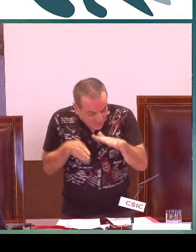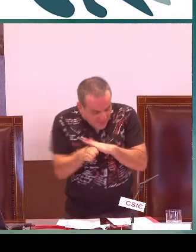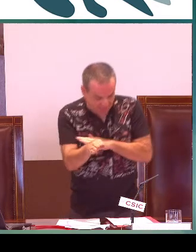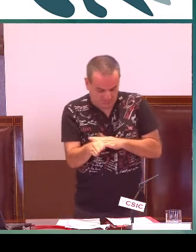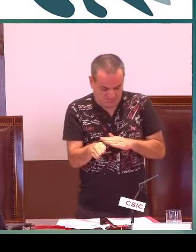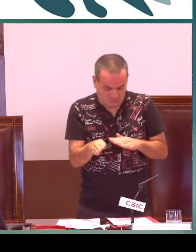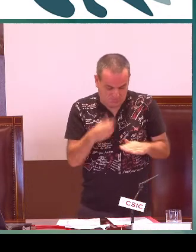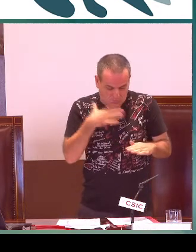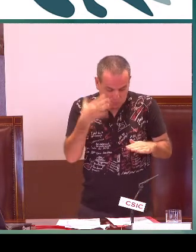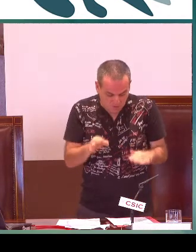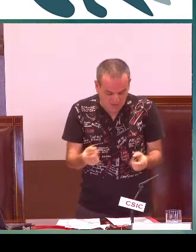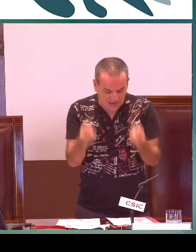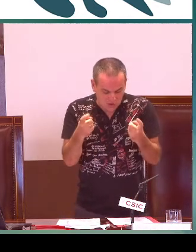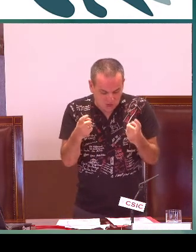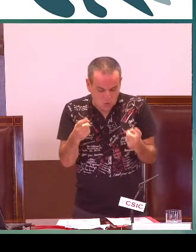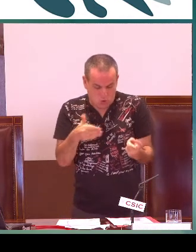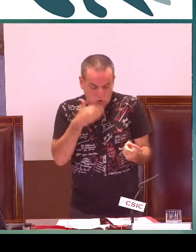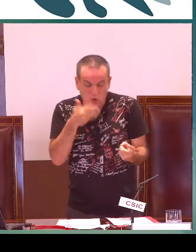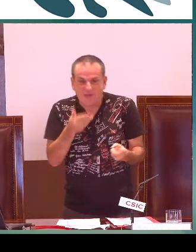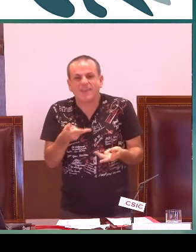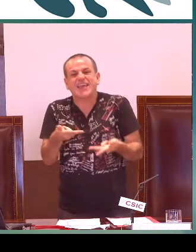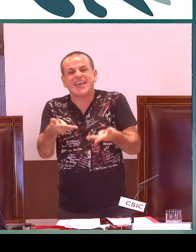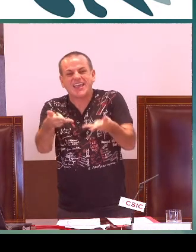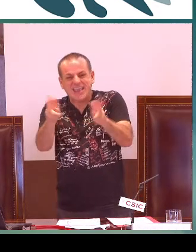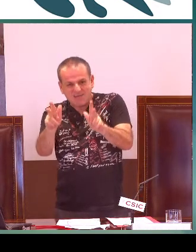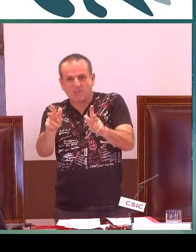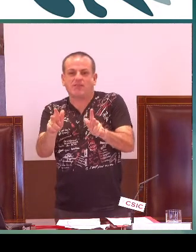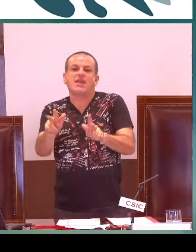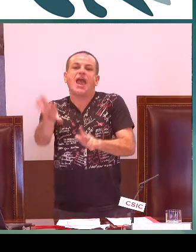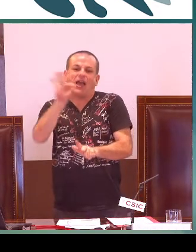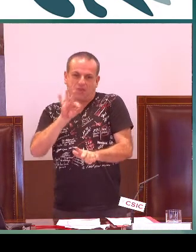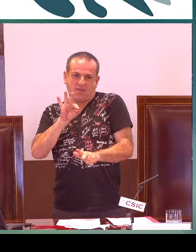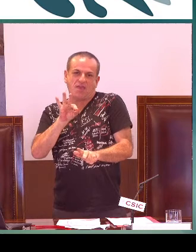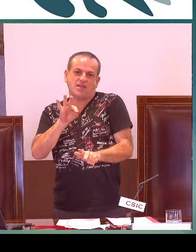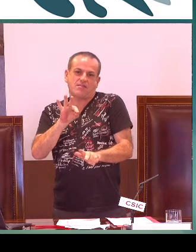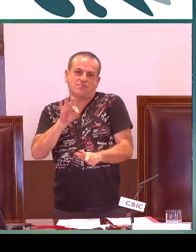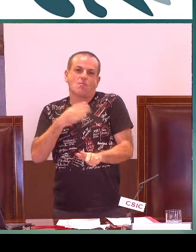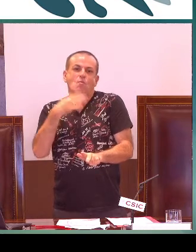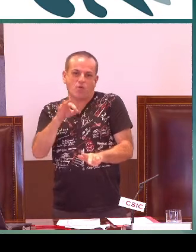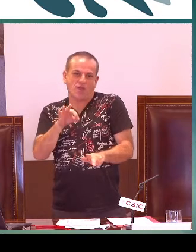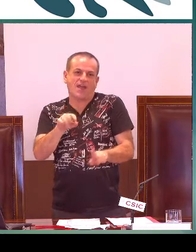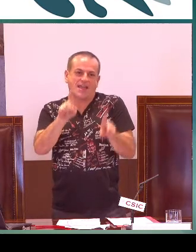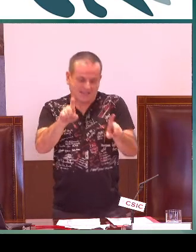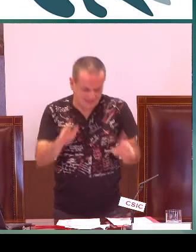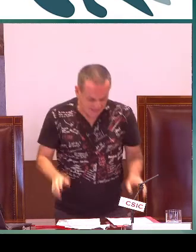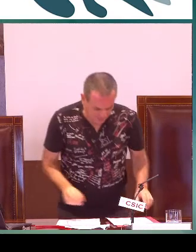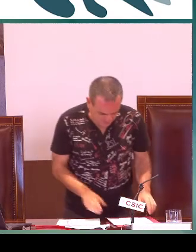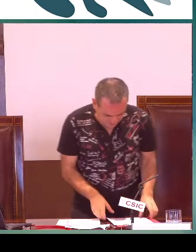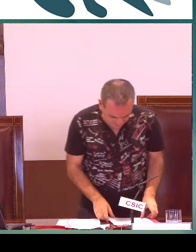dentro de la sociedad para poder ser accesible ya que los alumnos oyentes puedan elegir